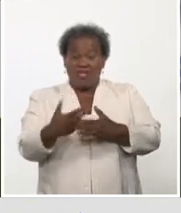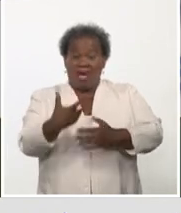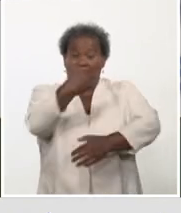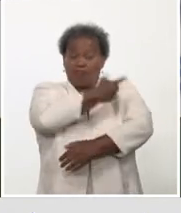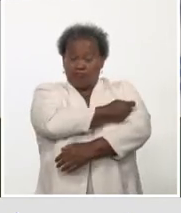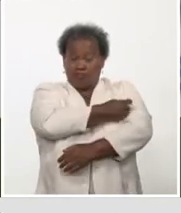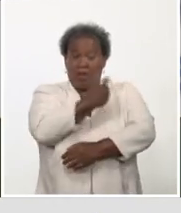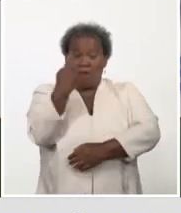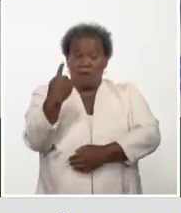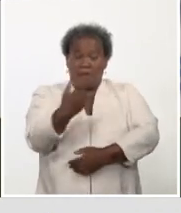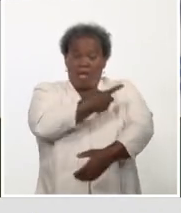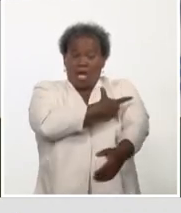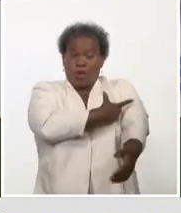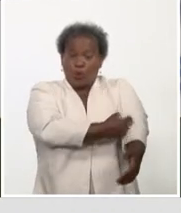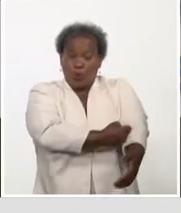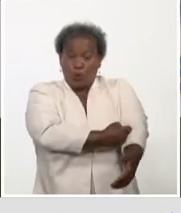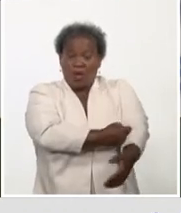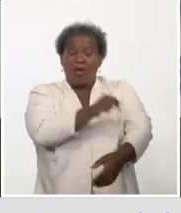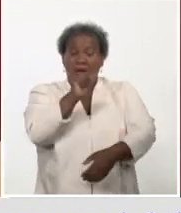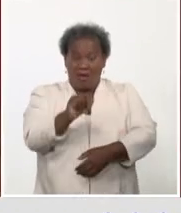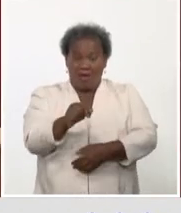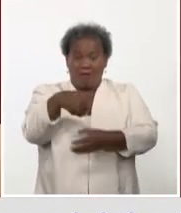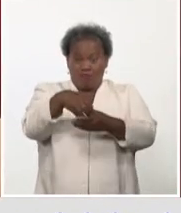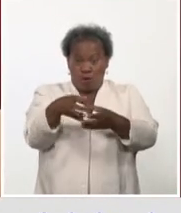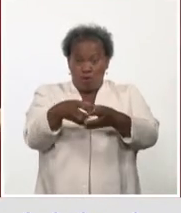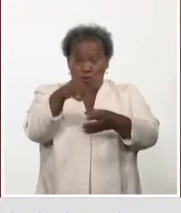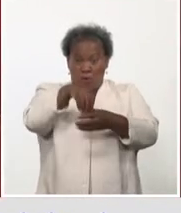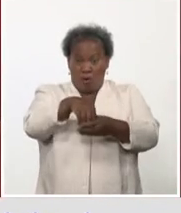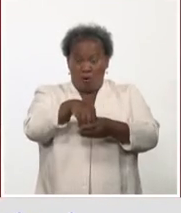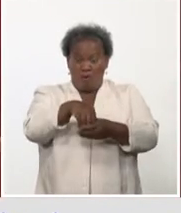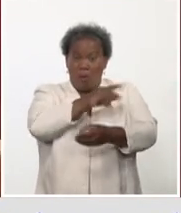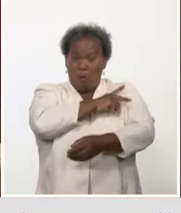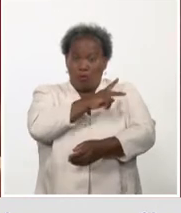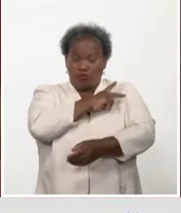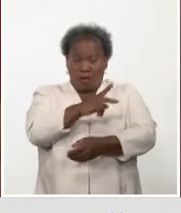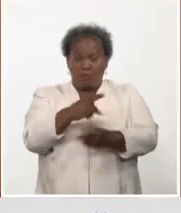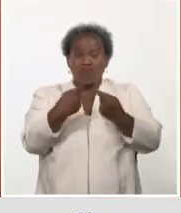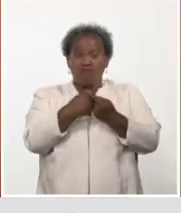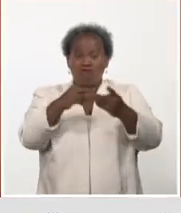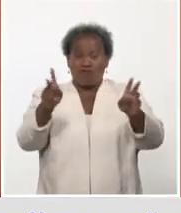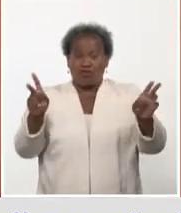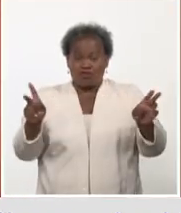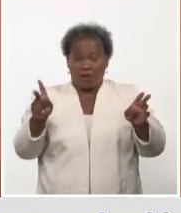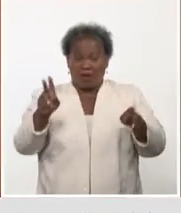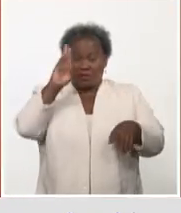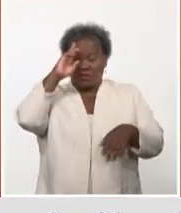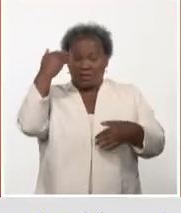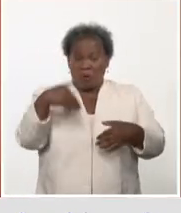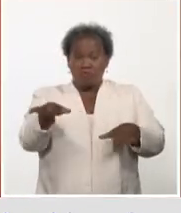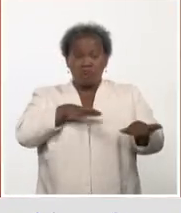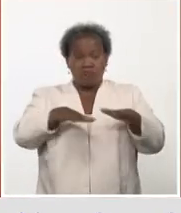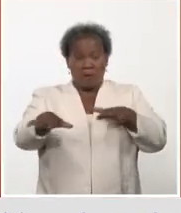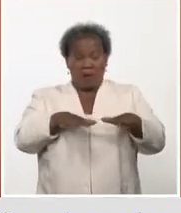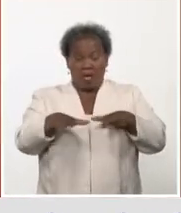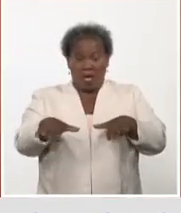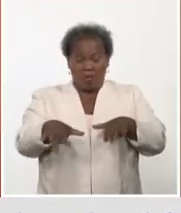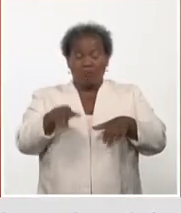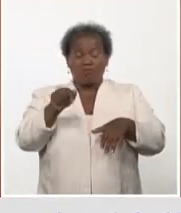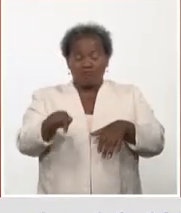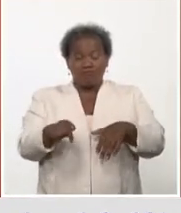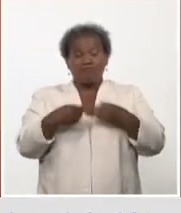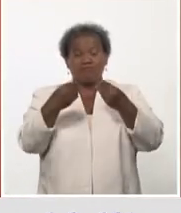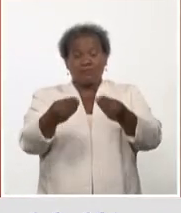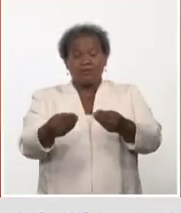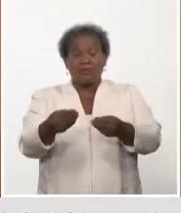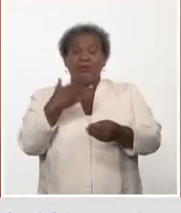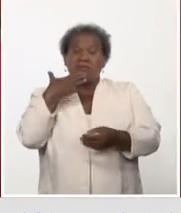extracción, pues son las que están acudiendo. Profesionales de la salud preparados y altamente comprometidos garantizan la eficacia